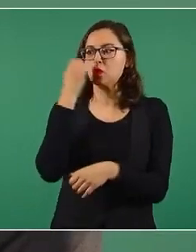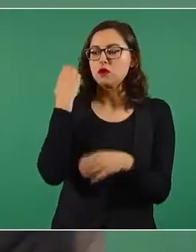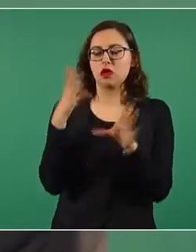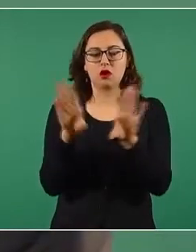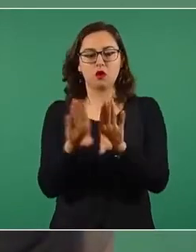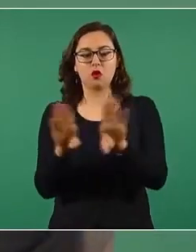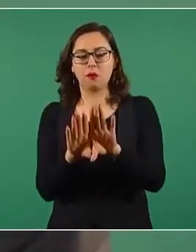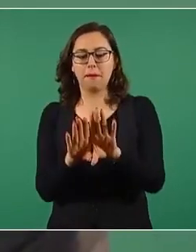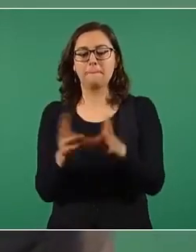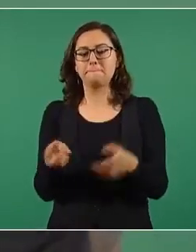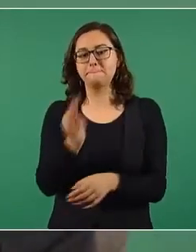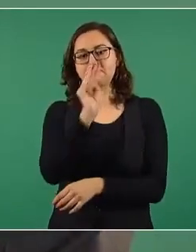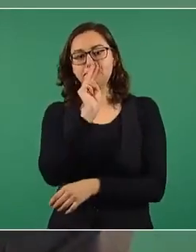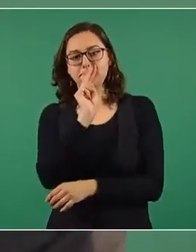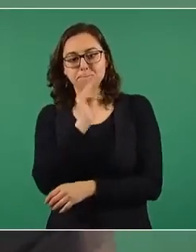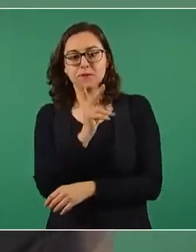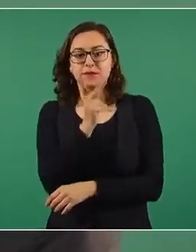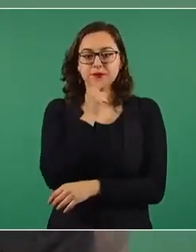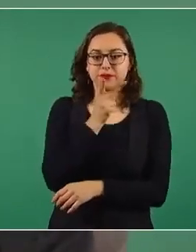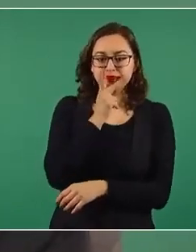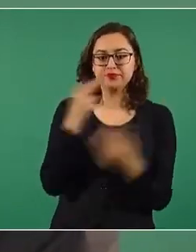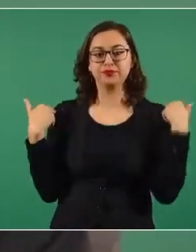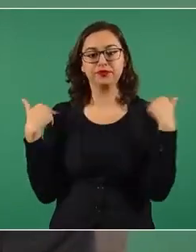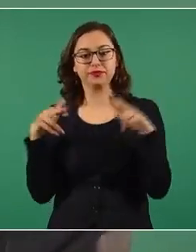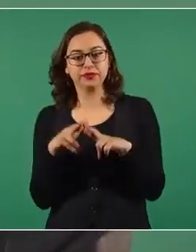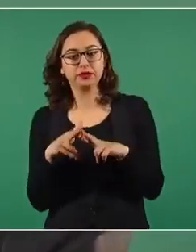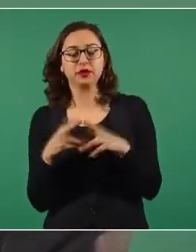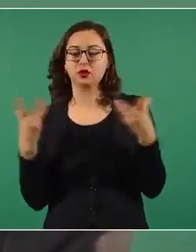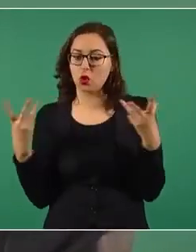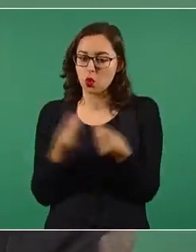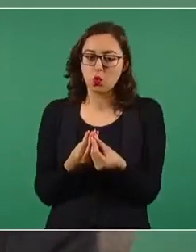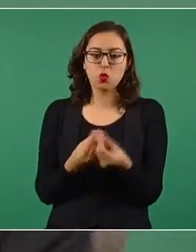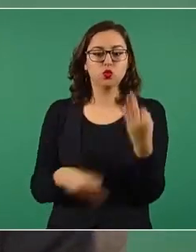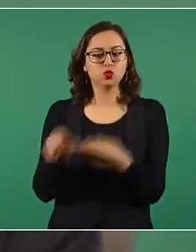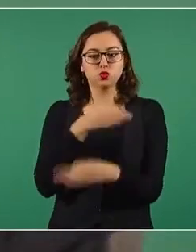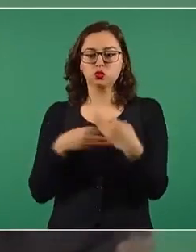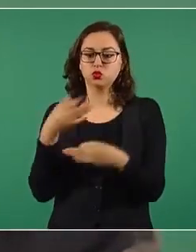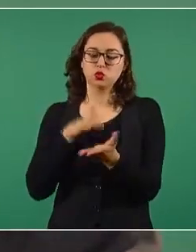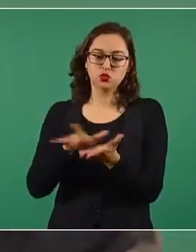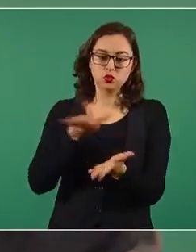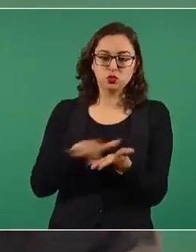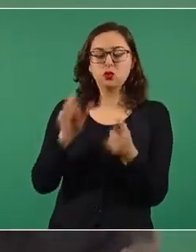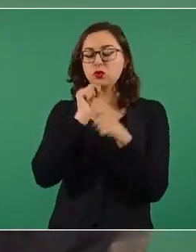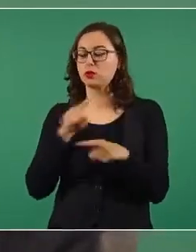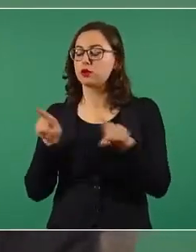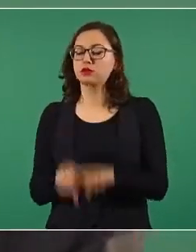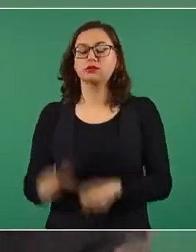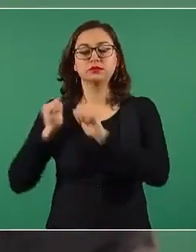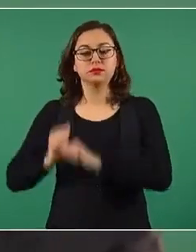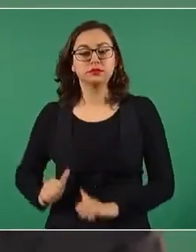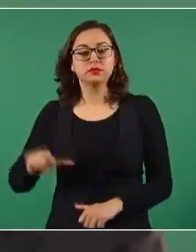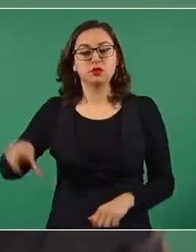con el apoyo de madres, de padres, de familia, de maestras, de maestros, de las autoridades municipales, de las